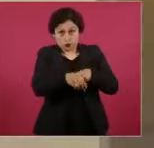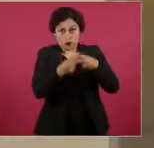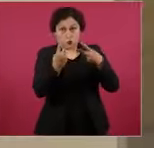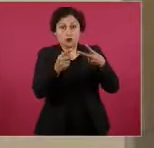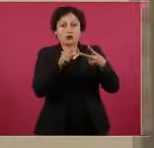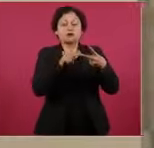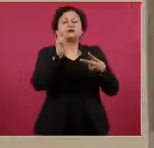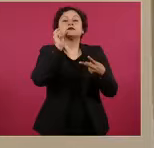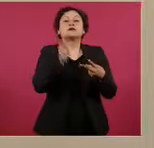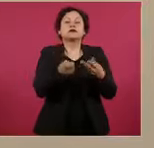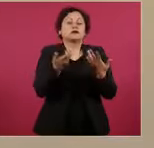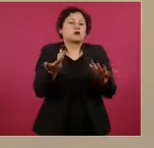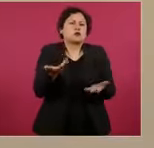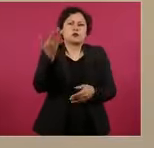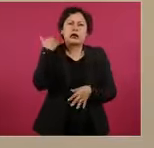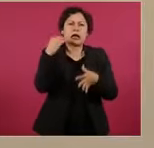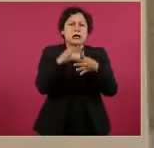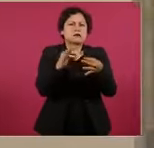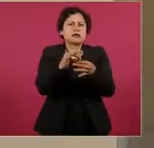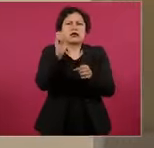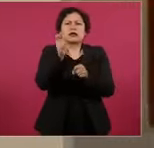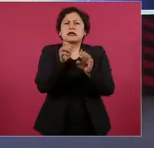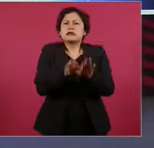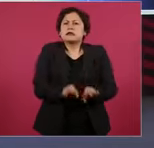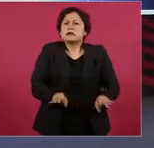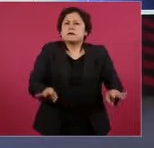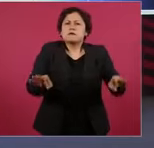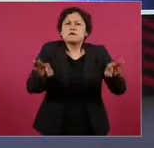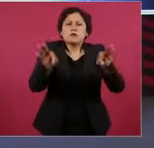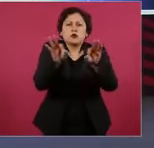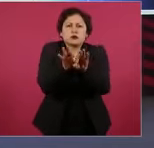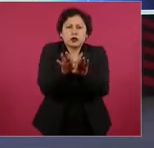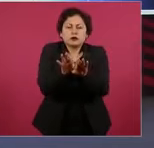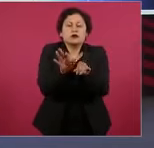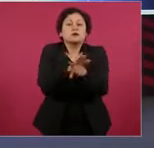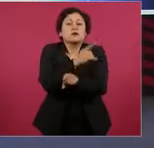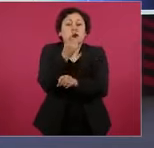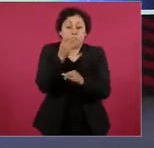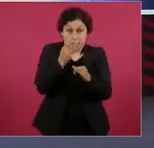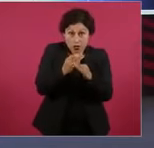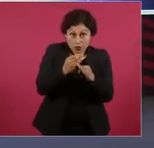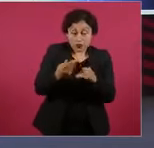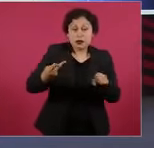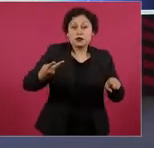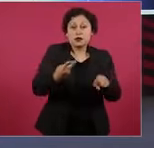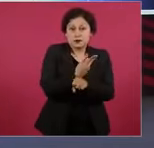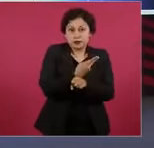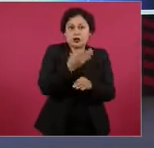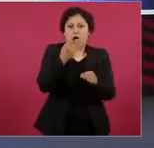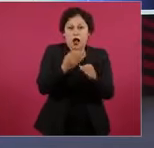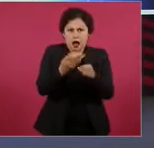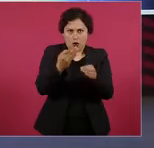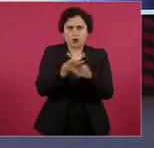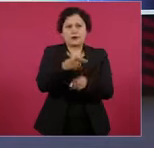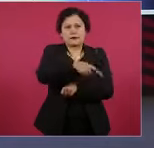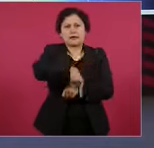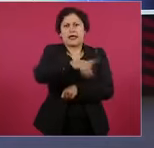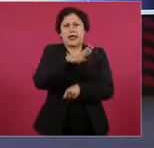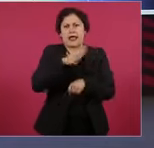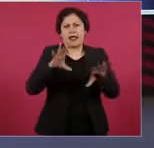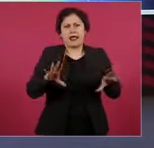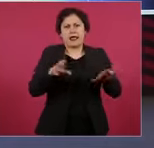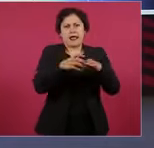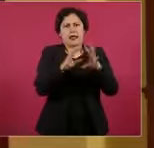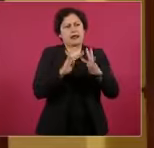importancia que exista esto. ¿Por qué? ¿Qué sucede actualmente? Hoy existe el Consejo de la Judicatura